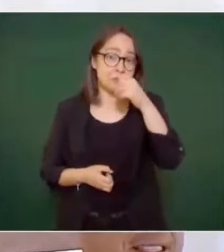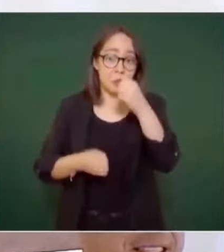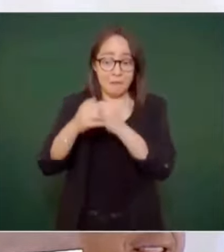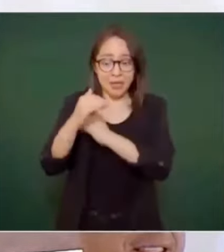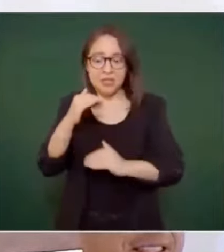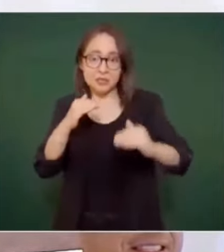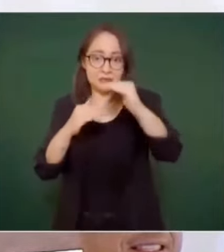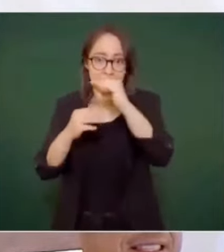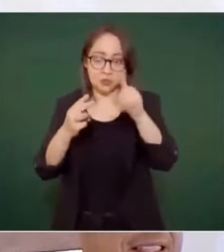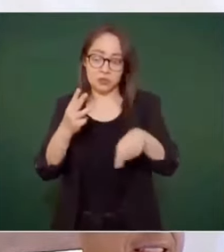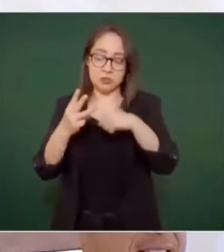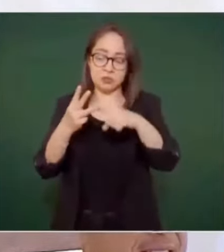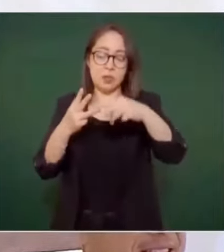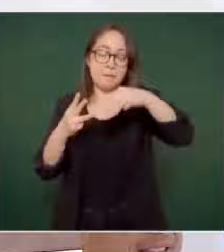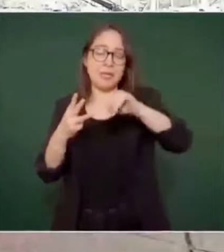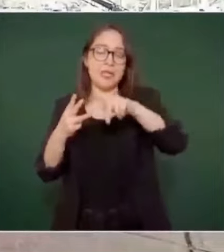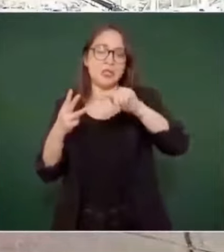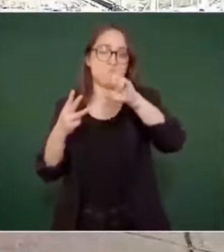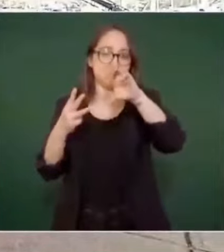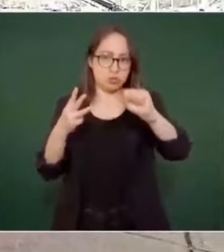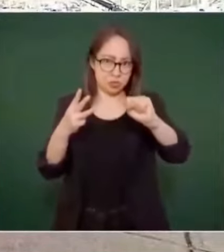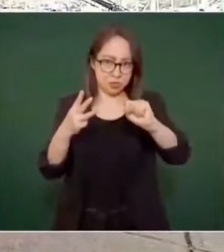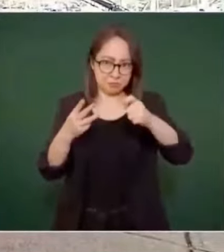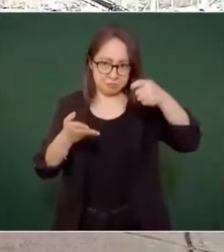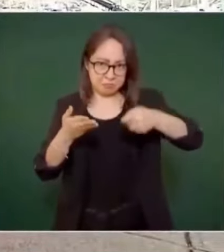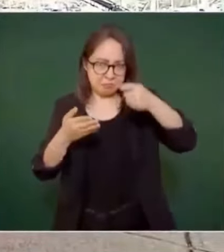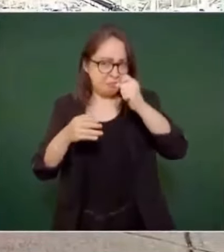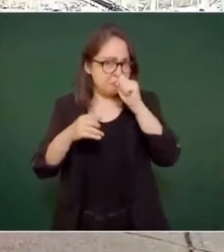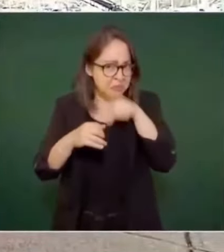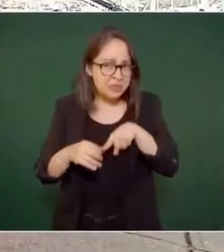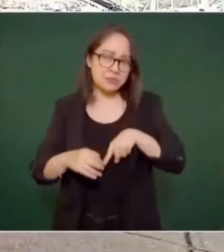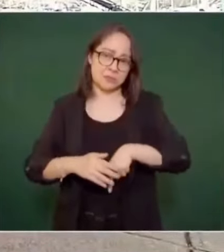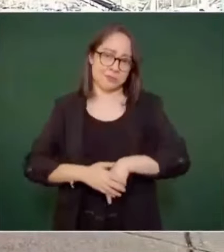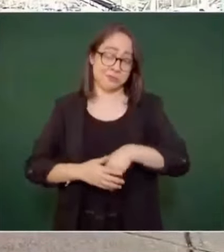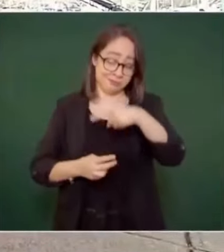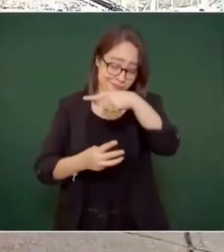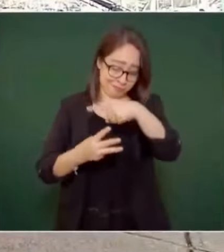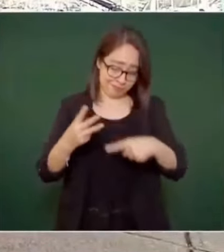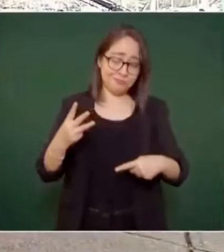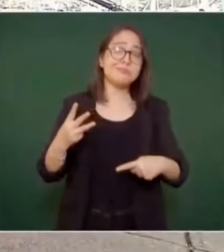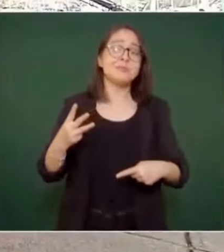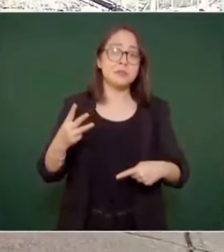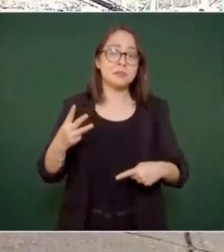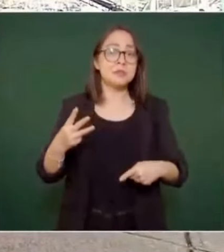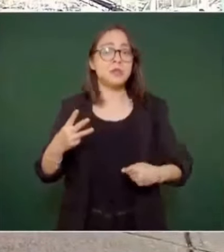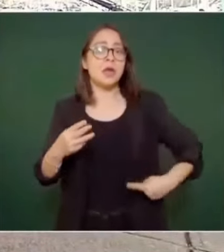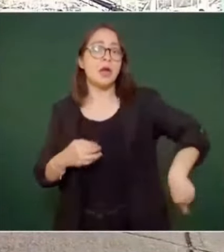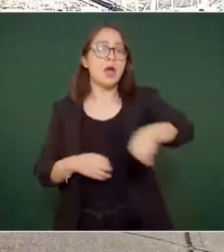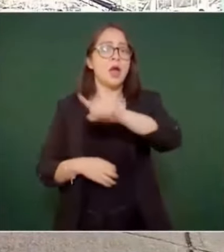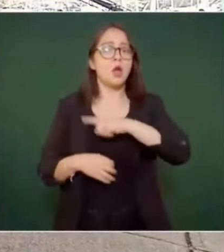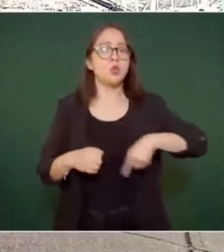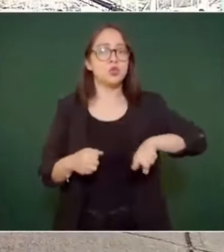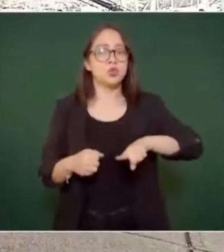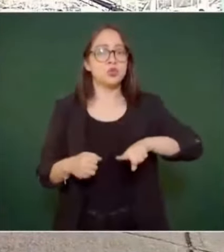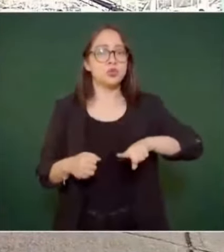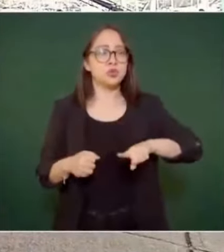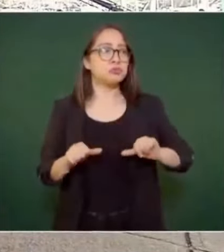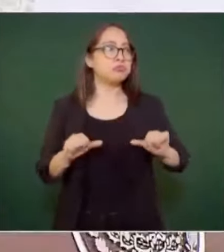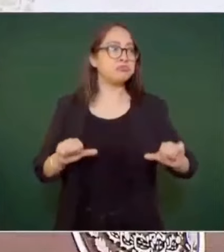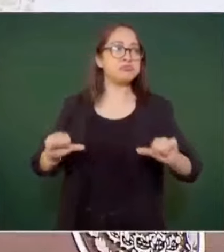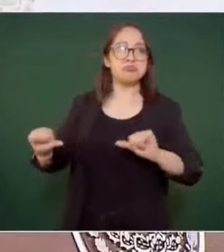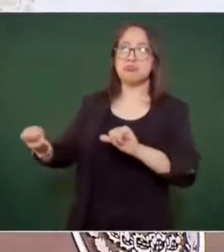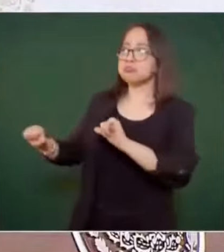y de ministros que gozan de impunidad.